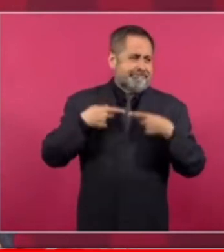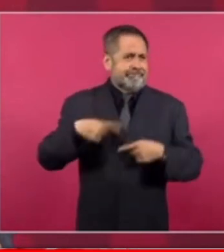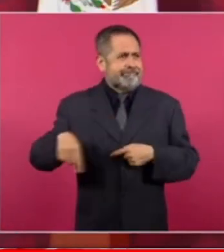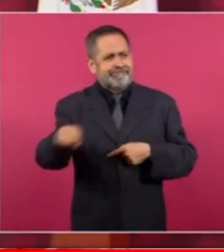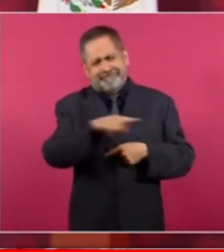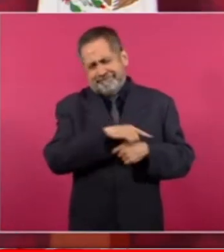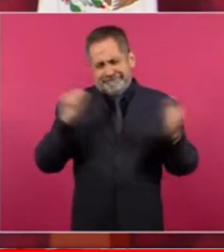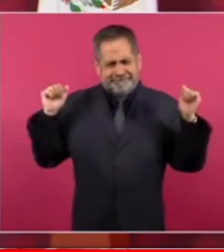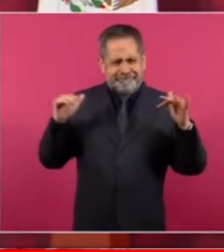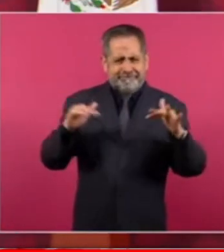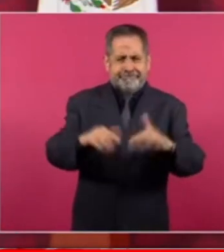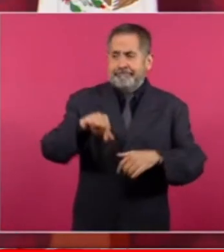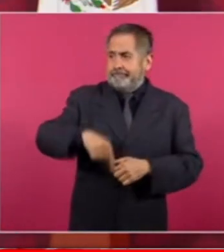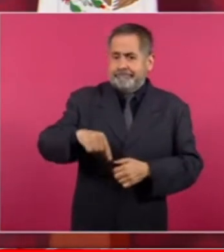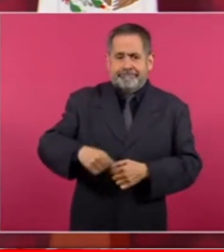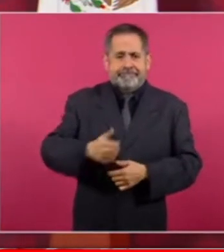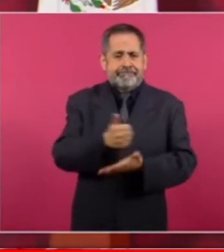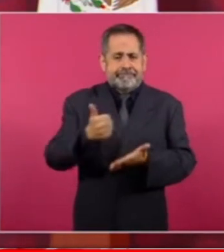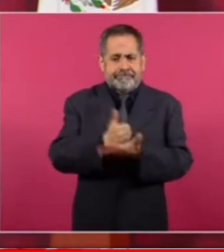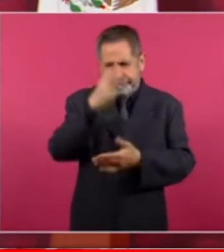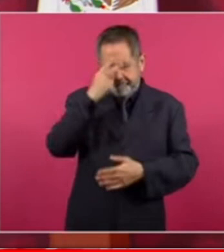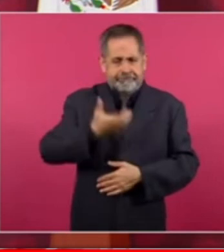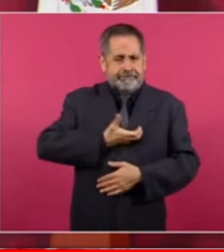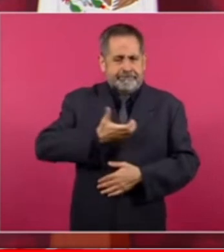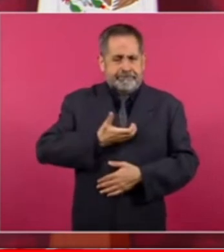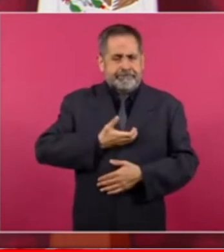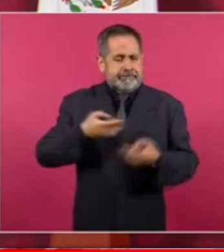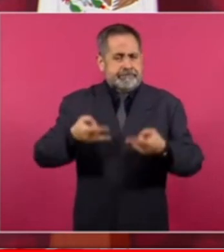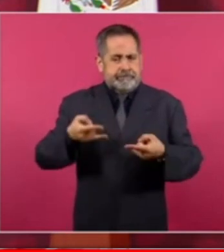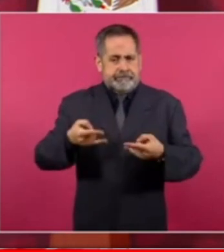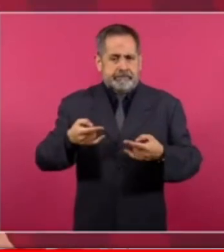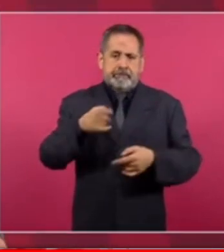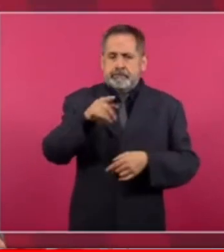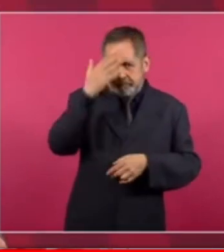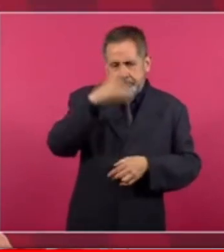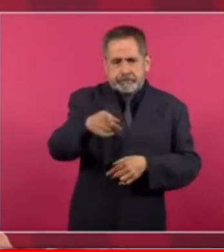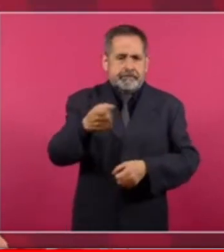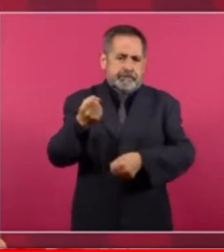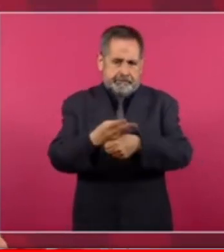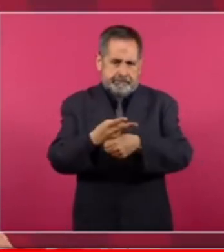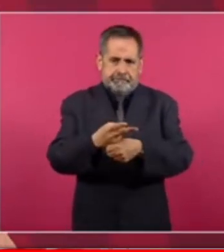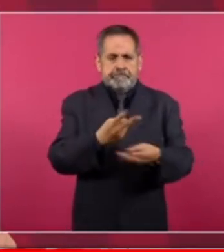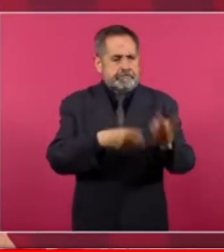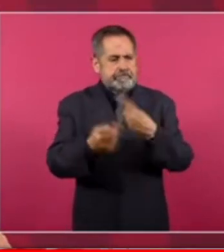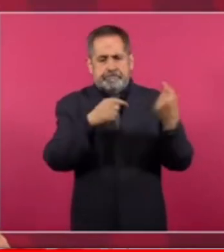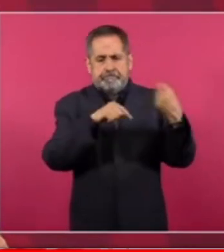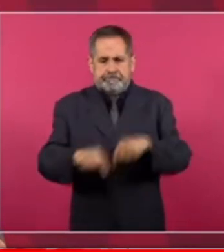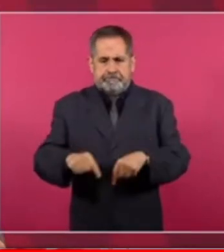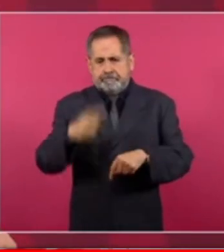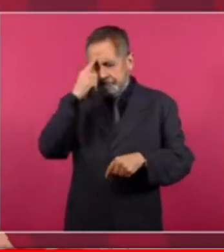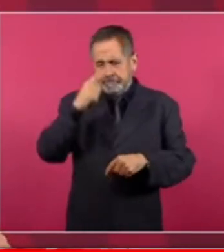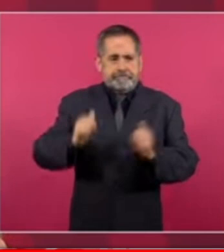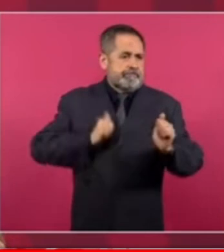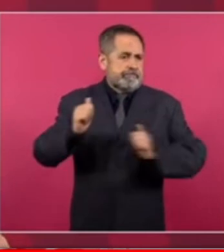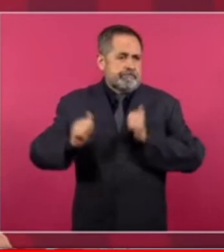la gente al Zócalo hay que llegar temprano para tener